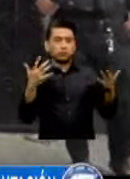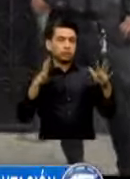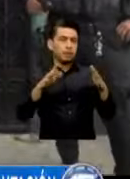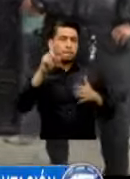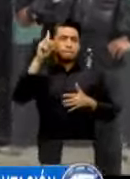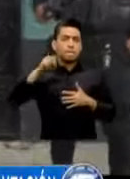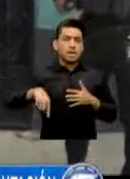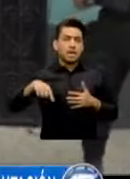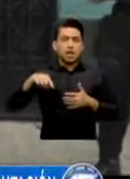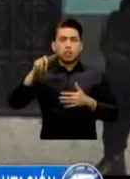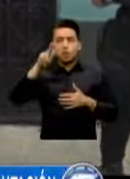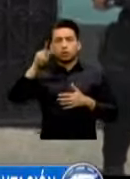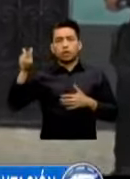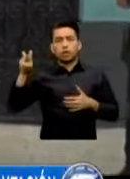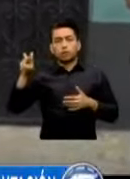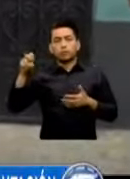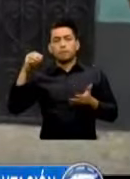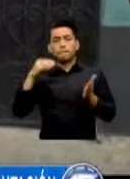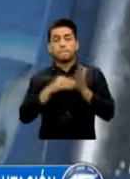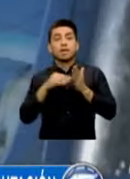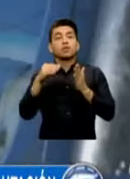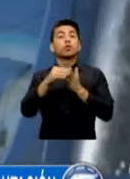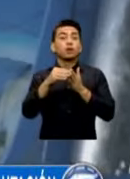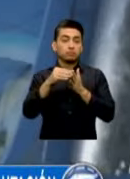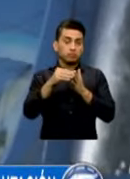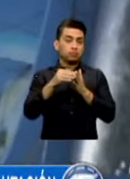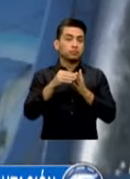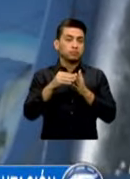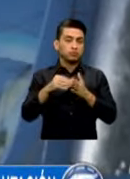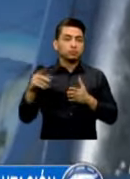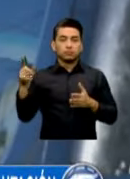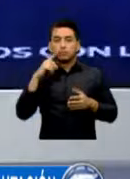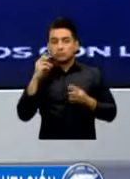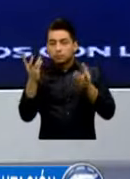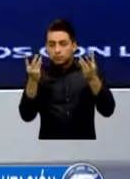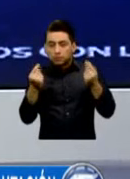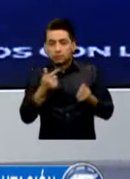Millones Es La Valoración De La